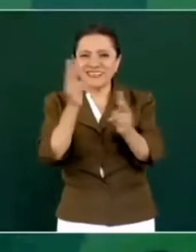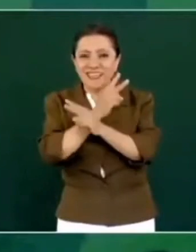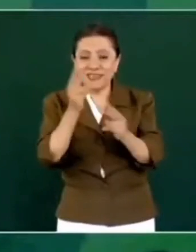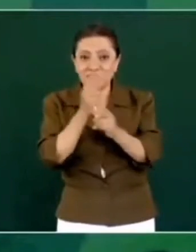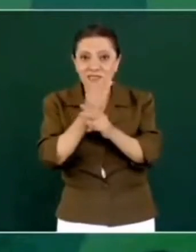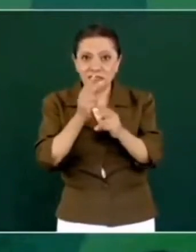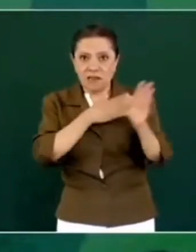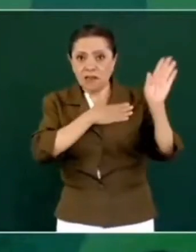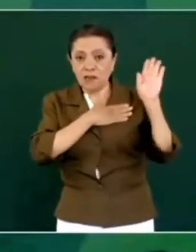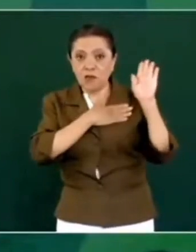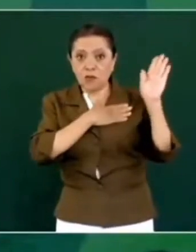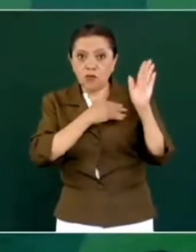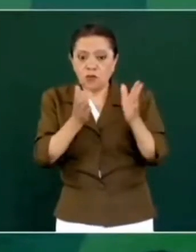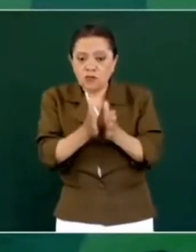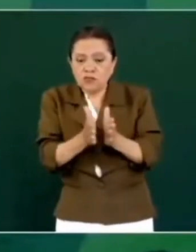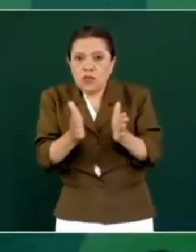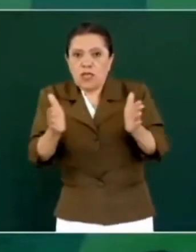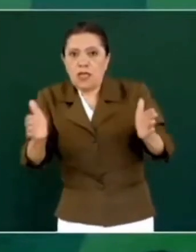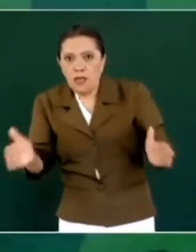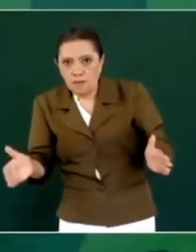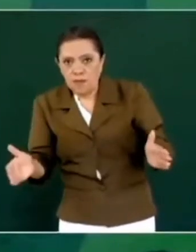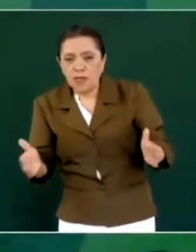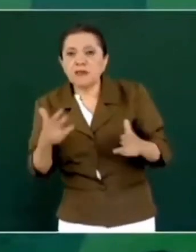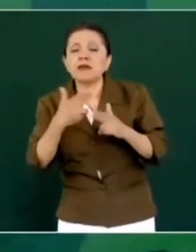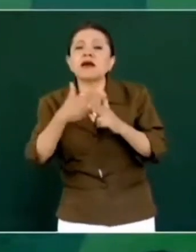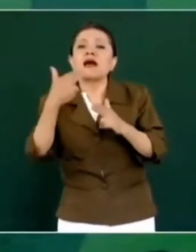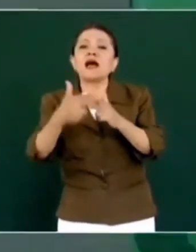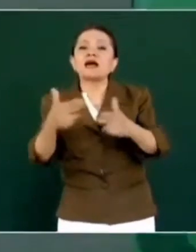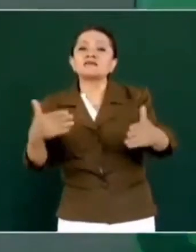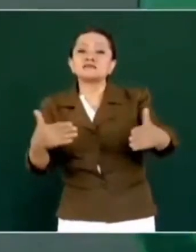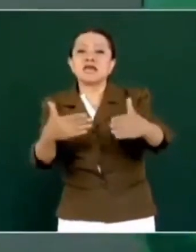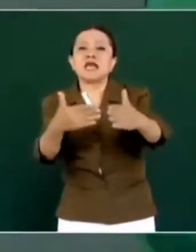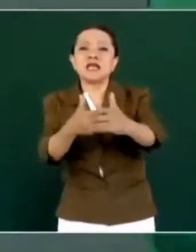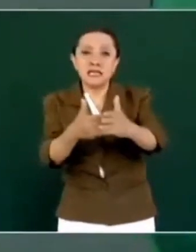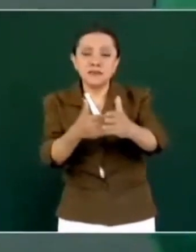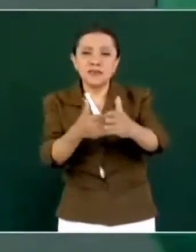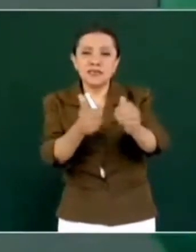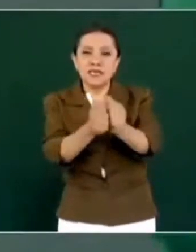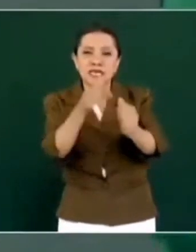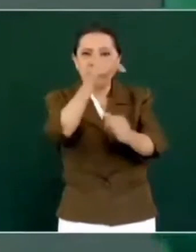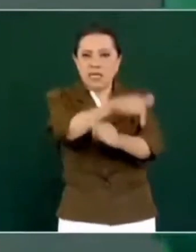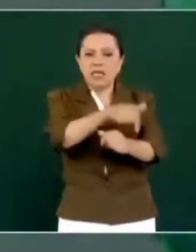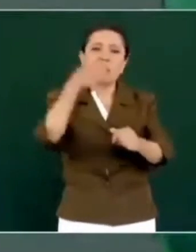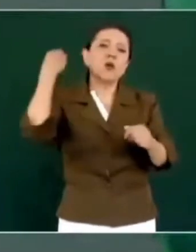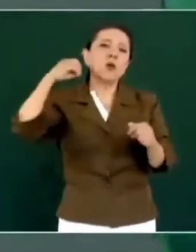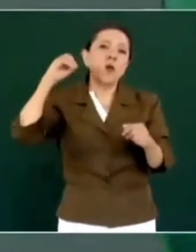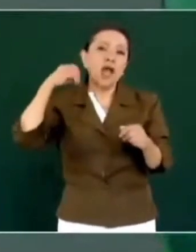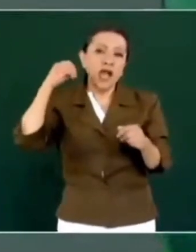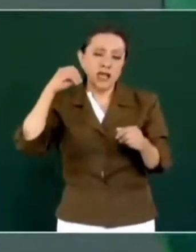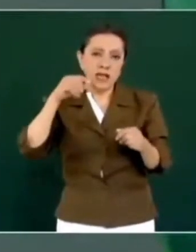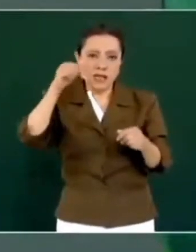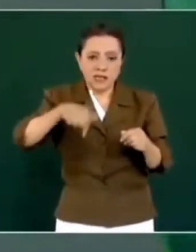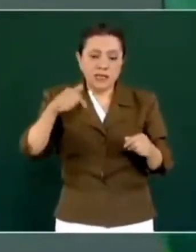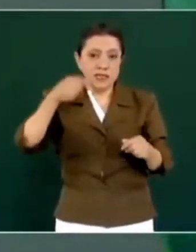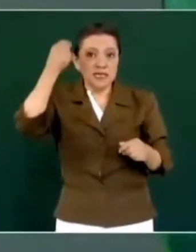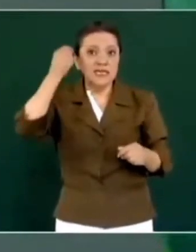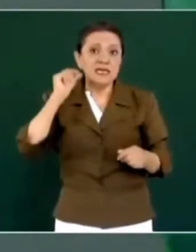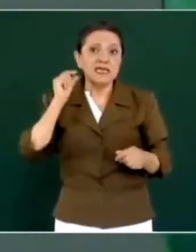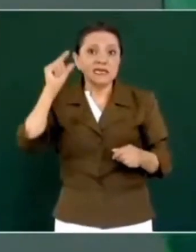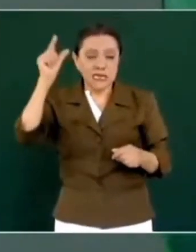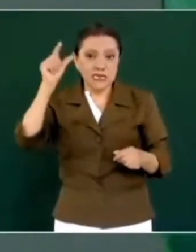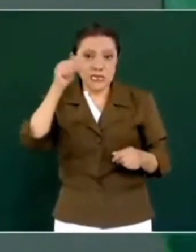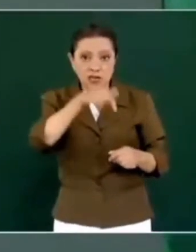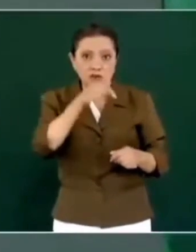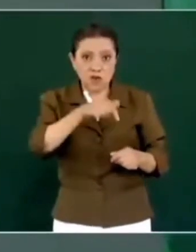hasta los límites con Oaxaca, la carretera de la